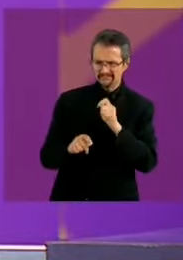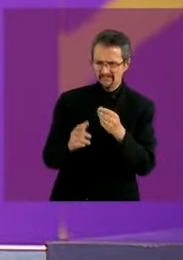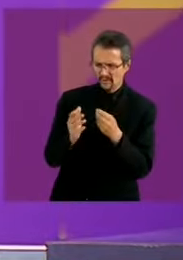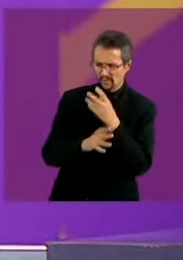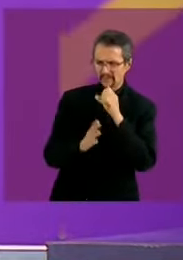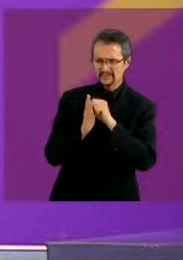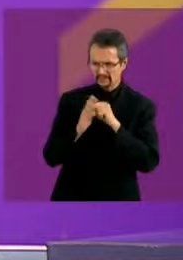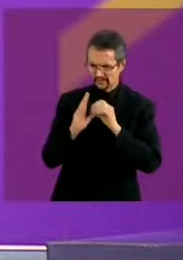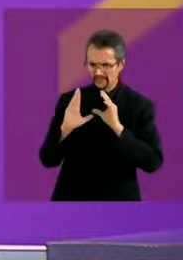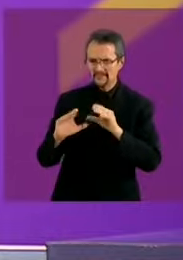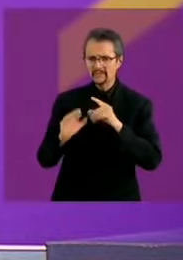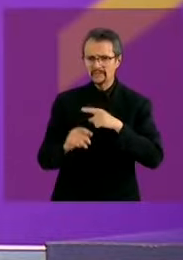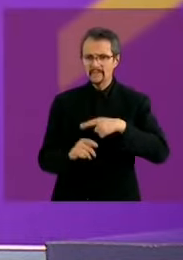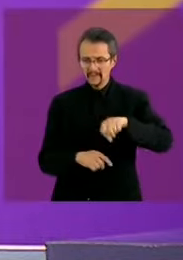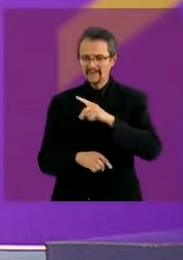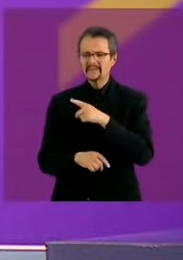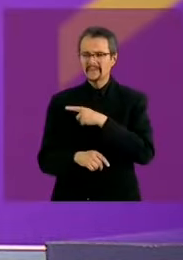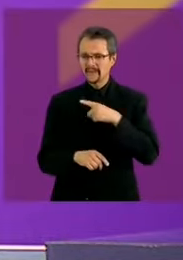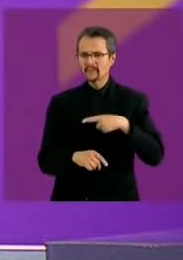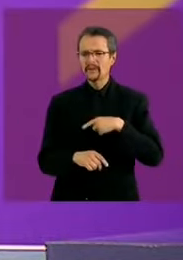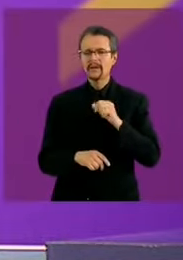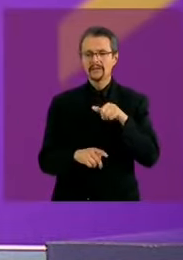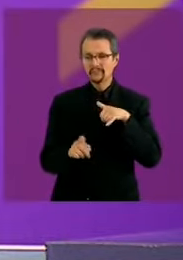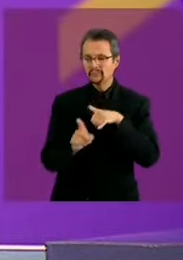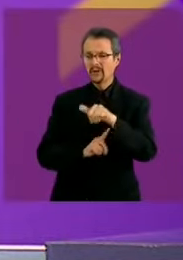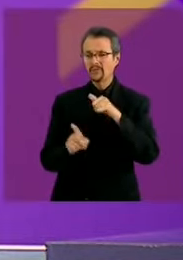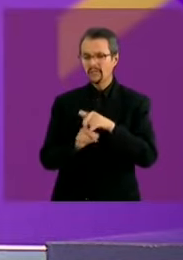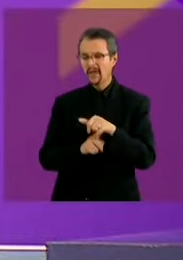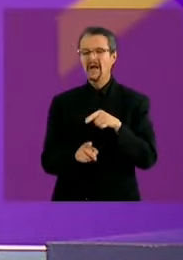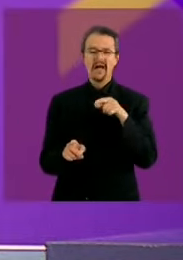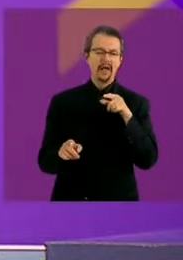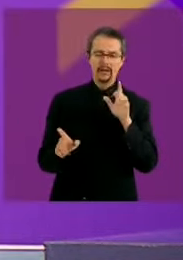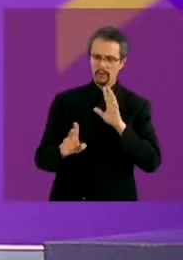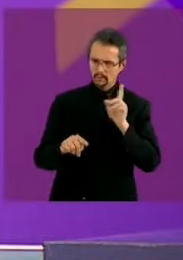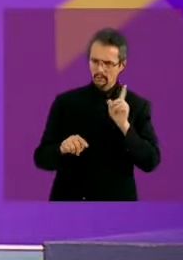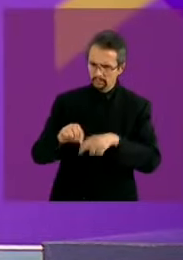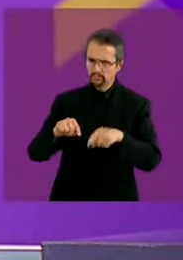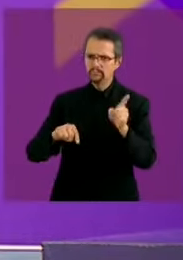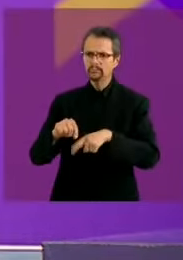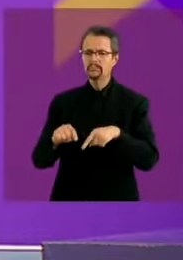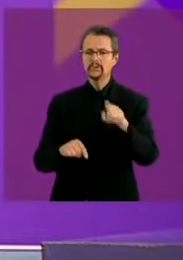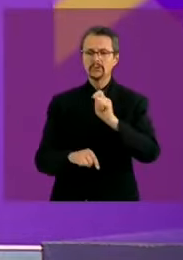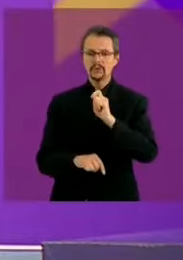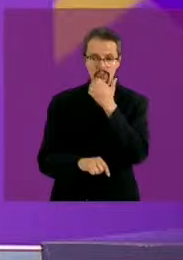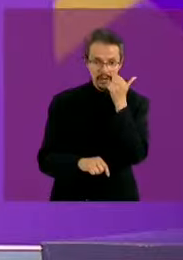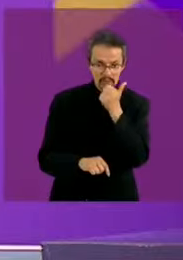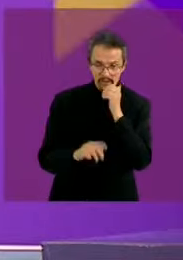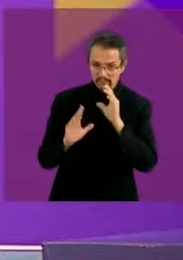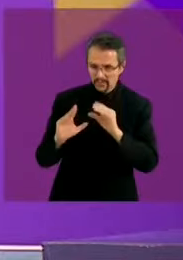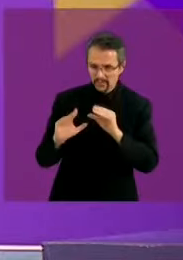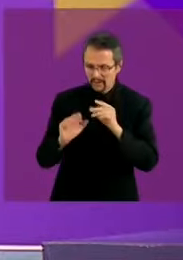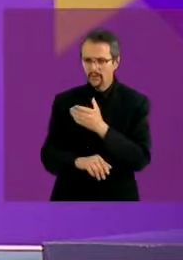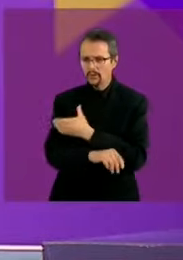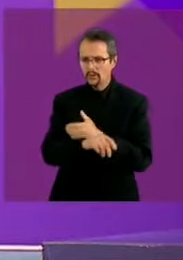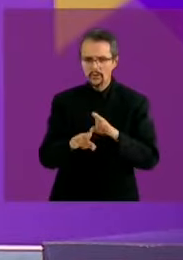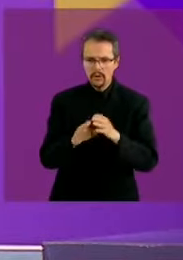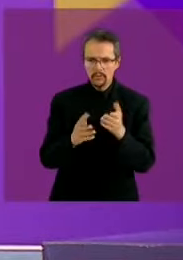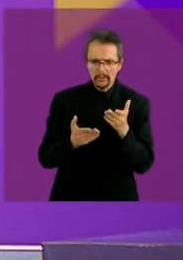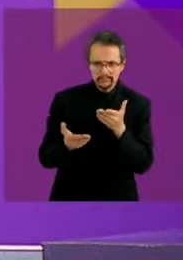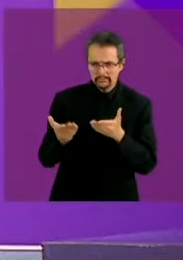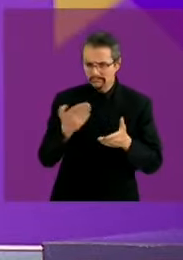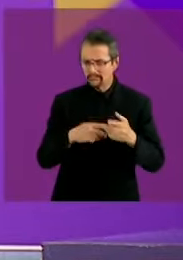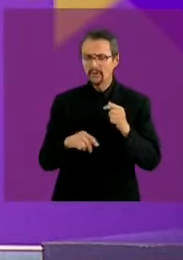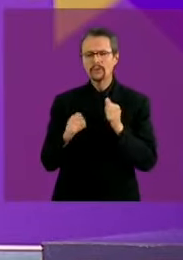los primeros que deben de combatir el bullying a la hora de enseñarle a los alumnos cómo relacionarse con sus compañeros hay que